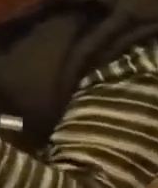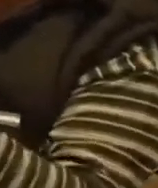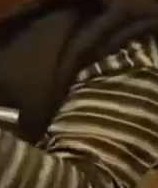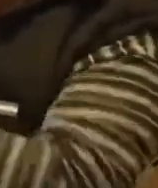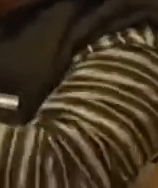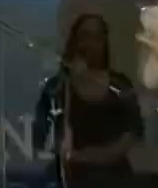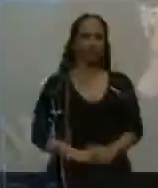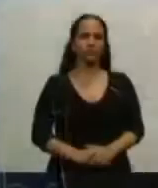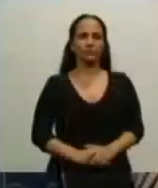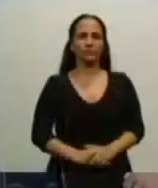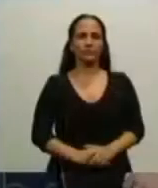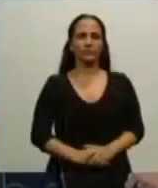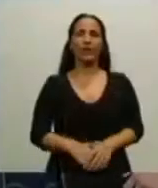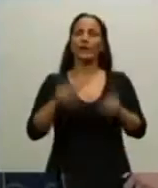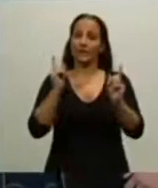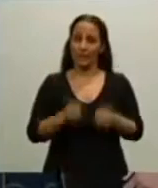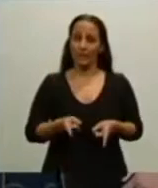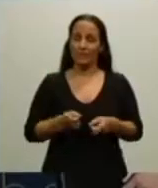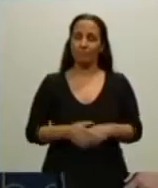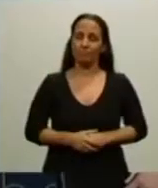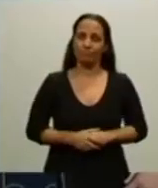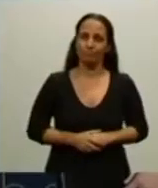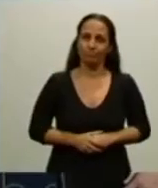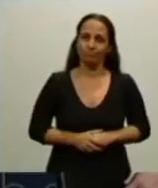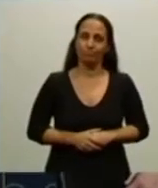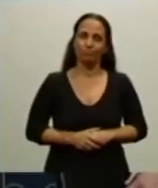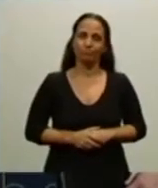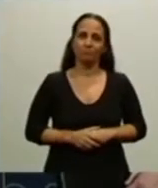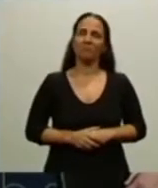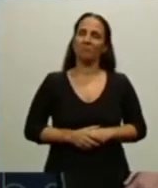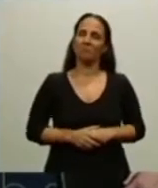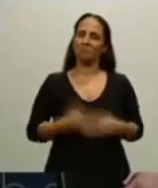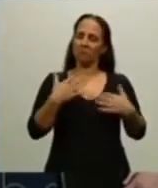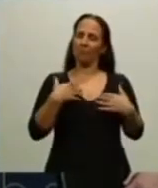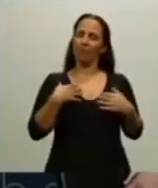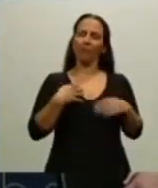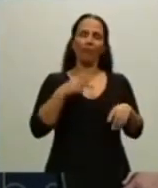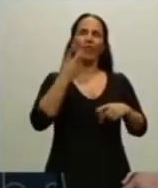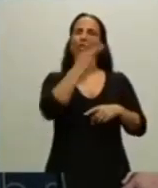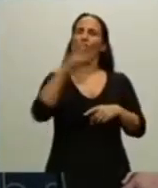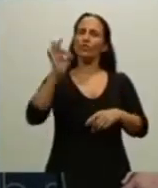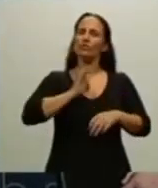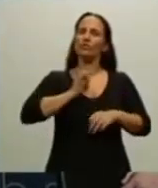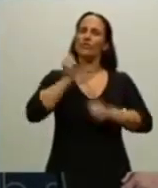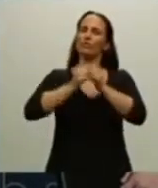Y también mirando estos 200 años de historia